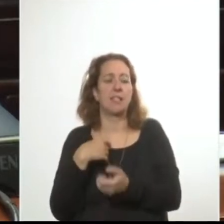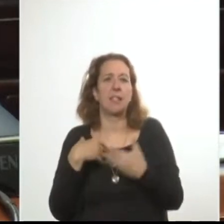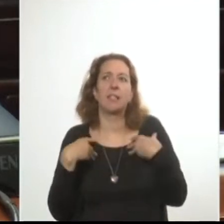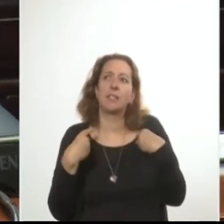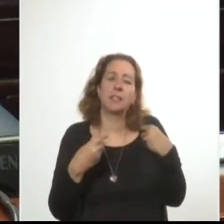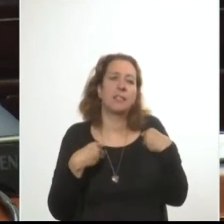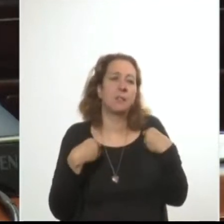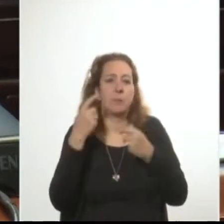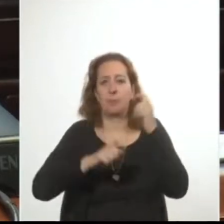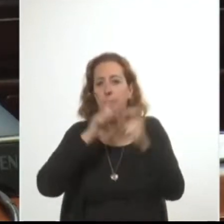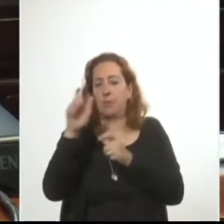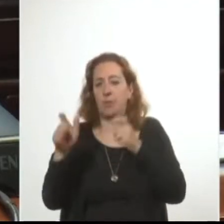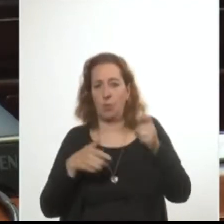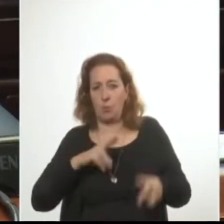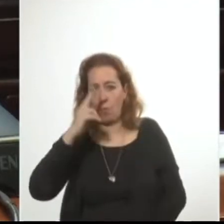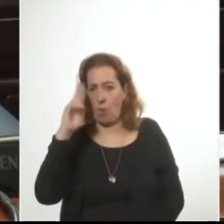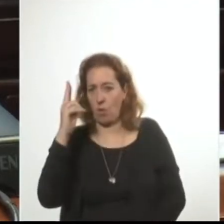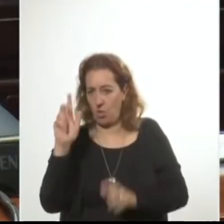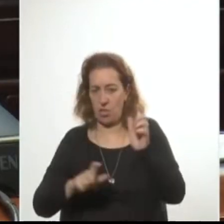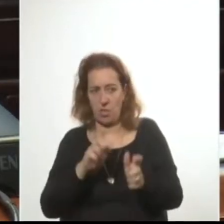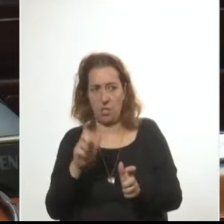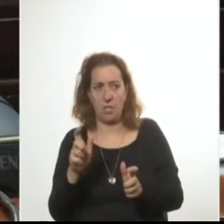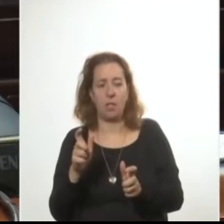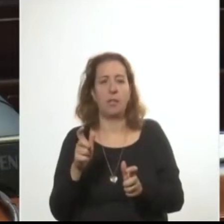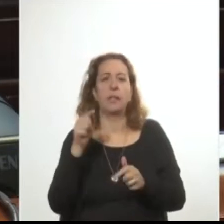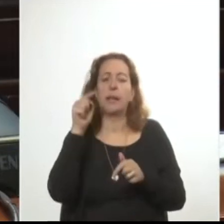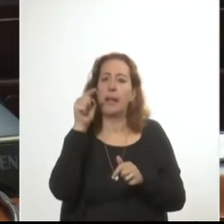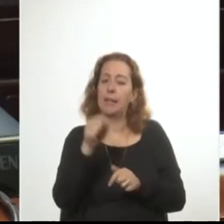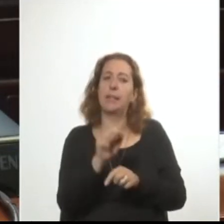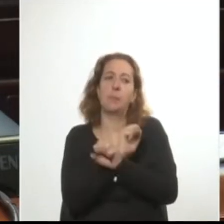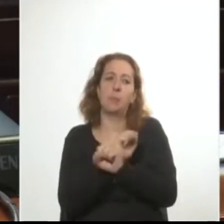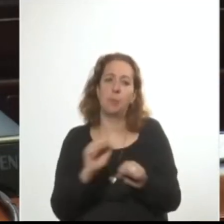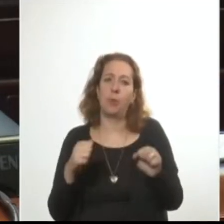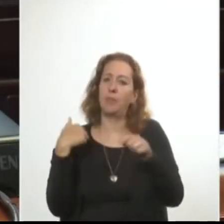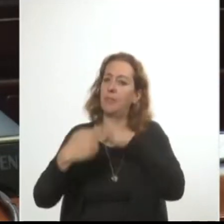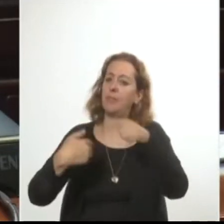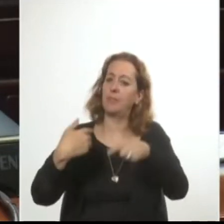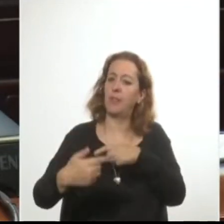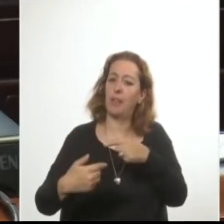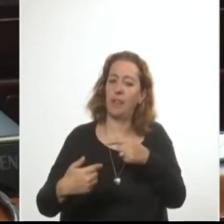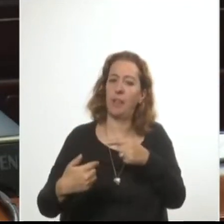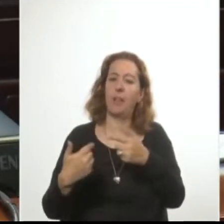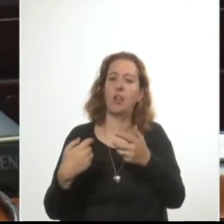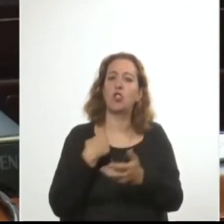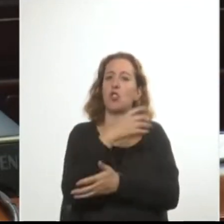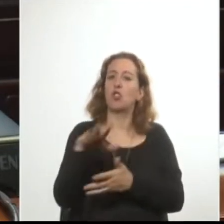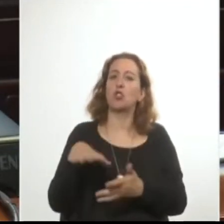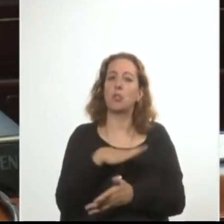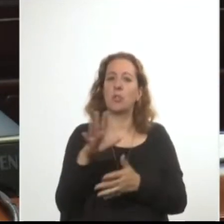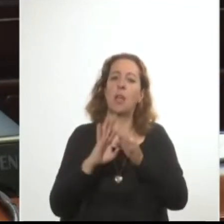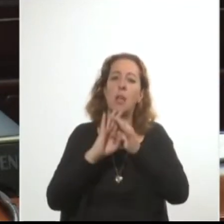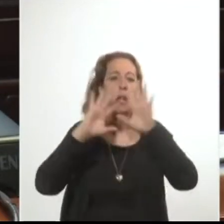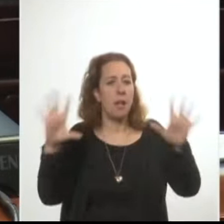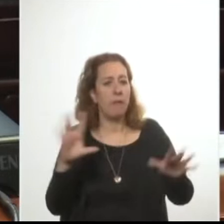nuestros compatriotas, único cimiento sobre el cual se podrá edificar una sociedad libre y fuerte